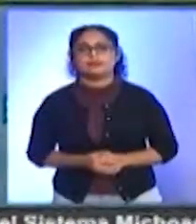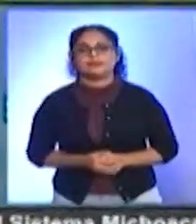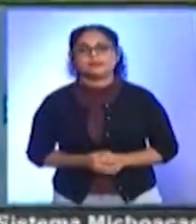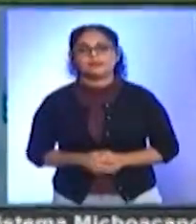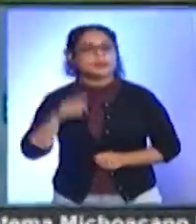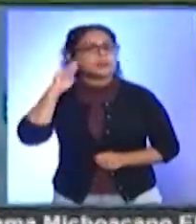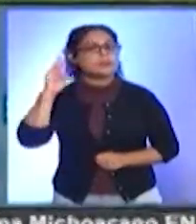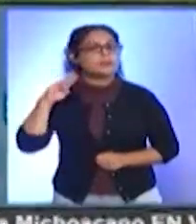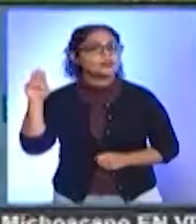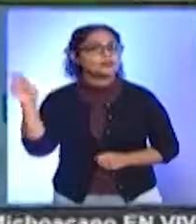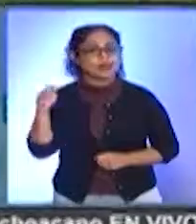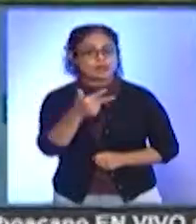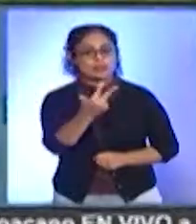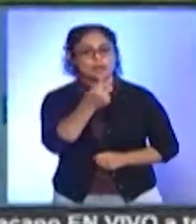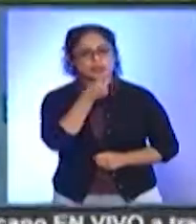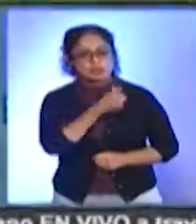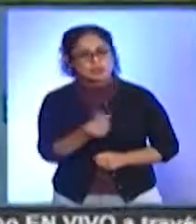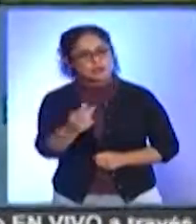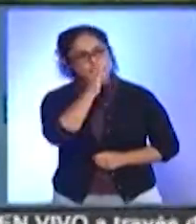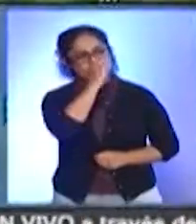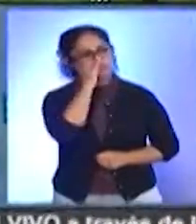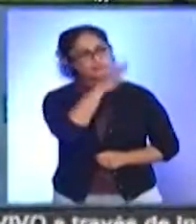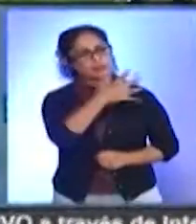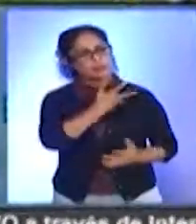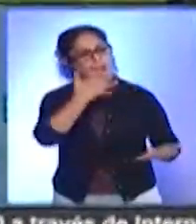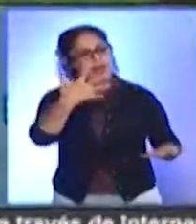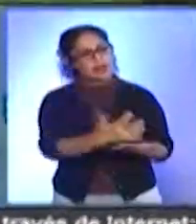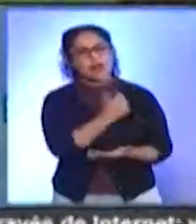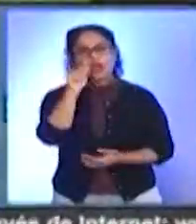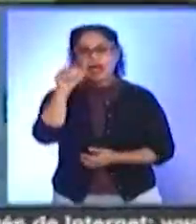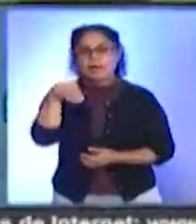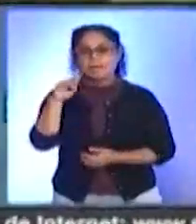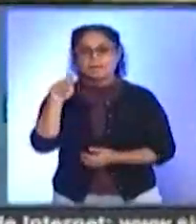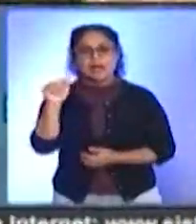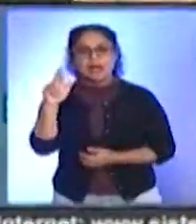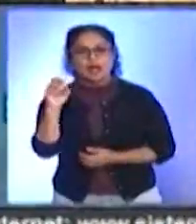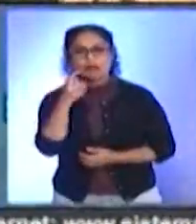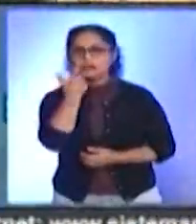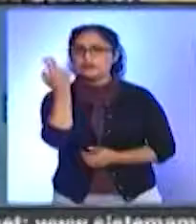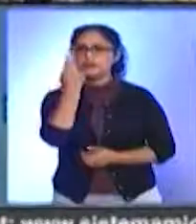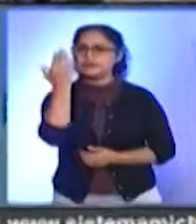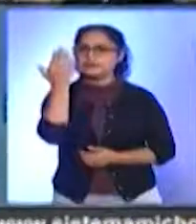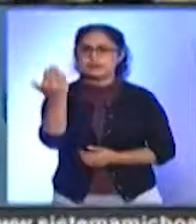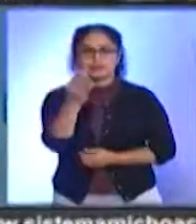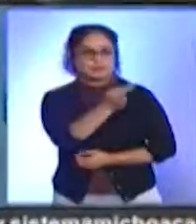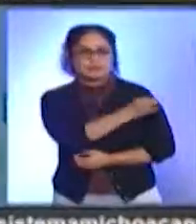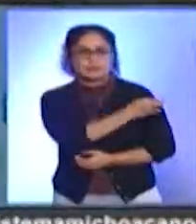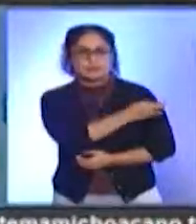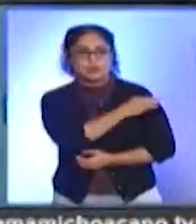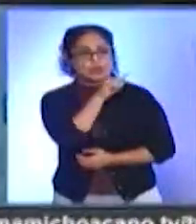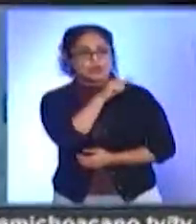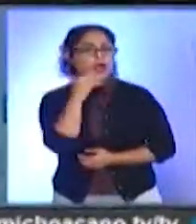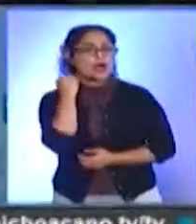En Michoacán, 13 menores de edad han ganado el juicio de amparo para recibir la vacuna contra el COVID-19. A decir del abogado